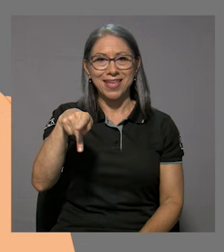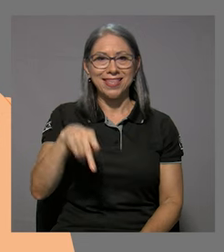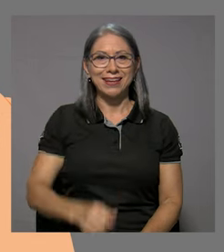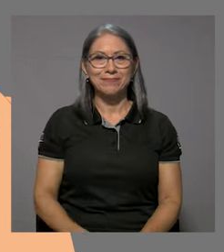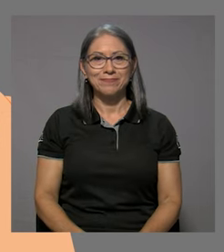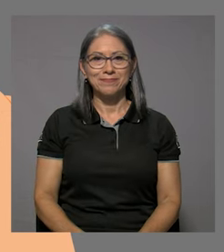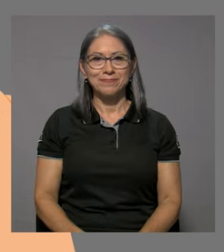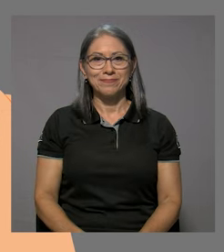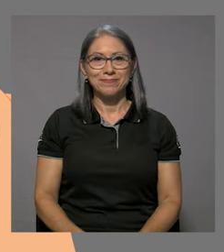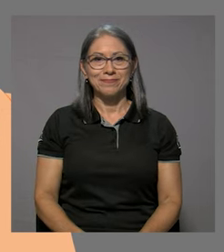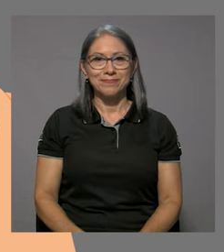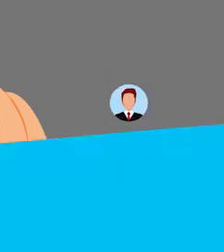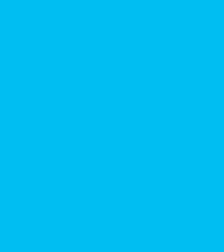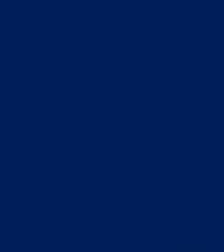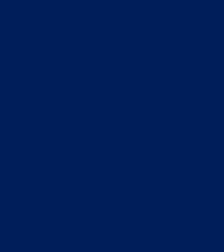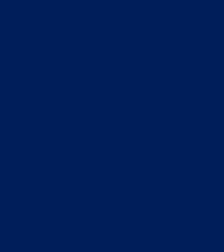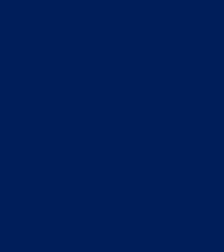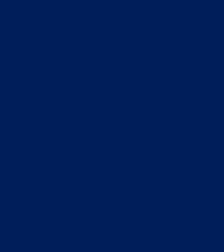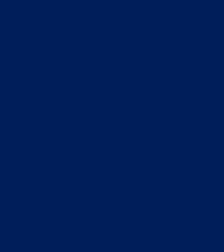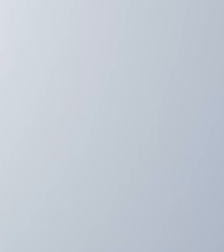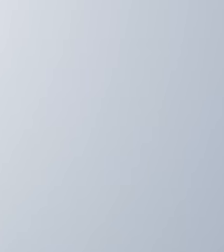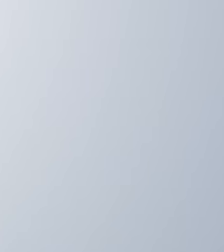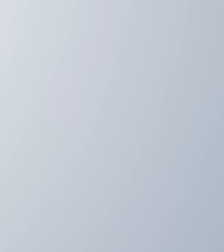la U, reportó María Peña.